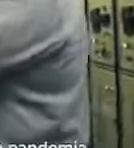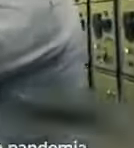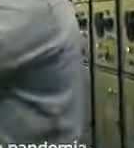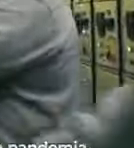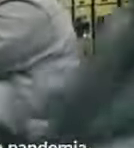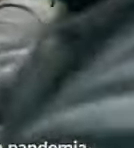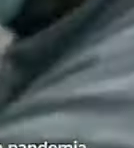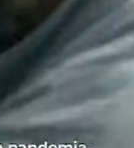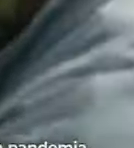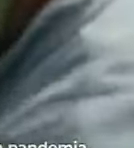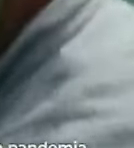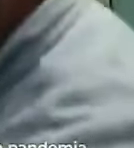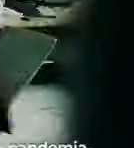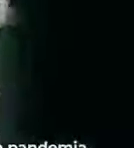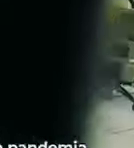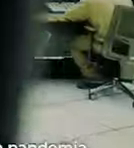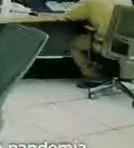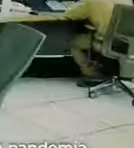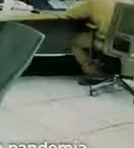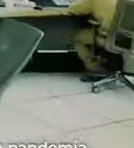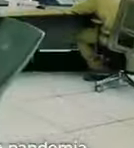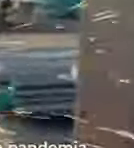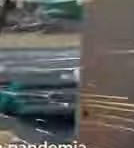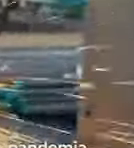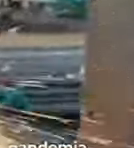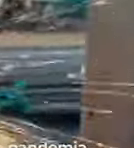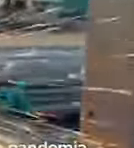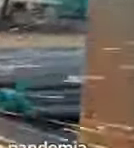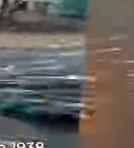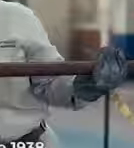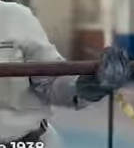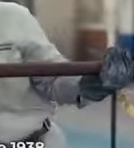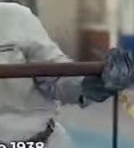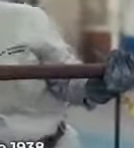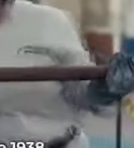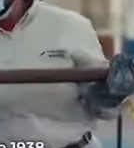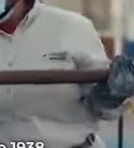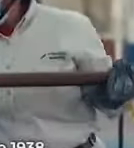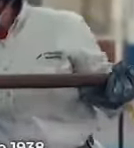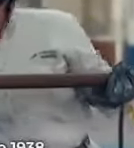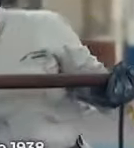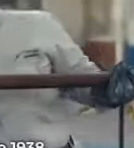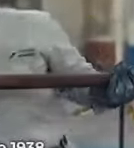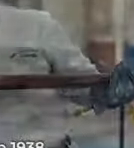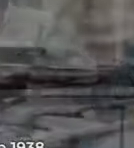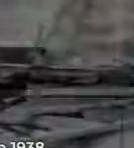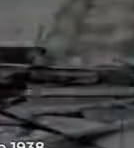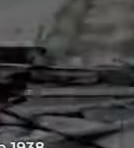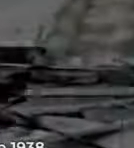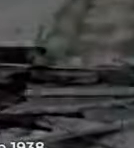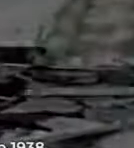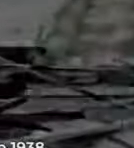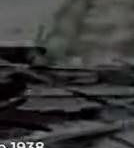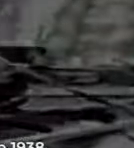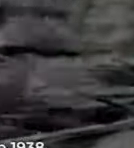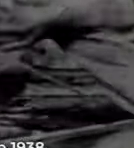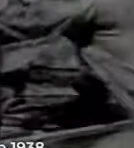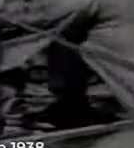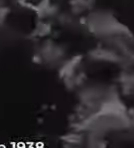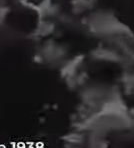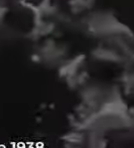De este verdadero sentido de fraternidad durante la pandemia pudimos ser testigos también el 18 de marzo de